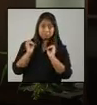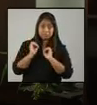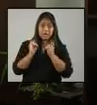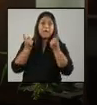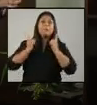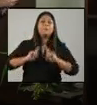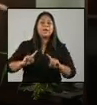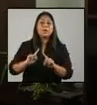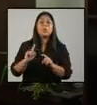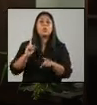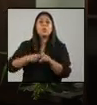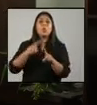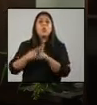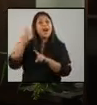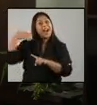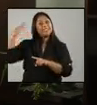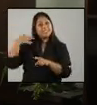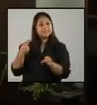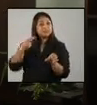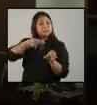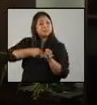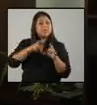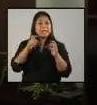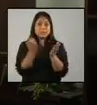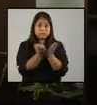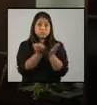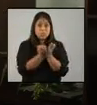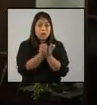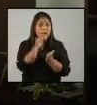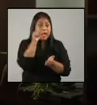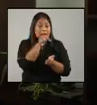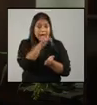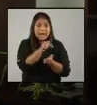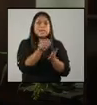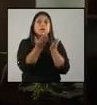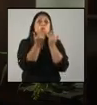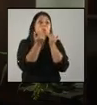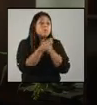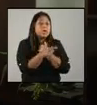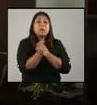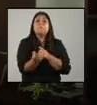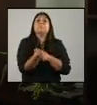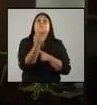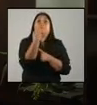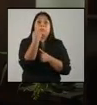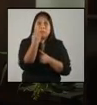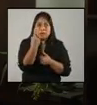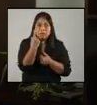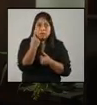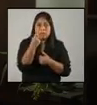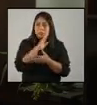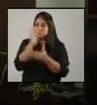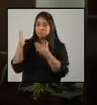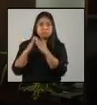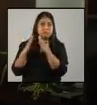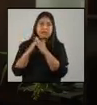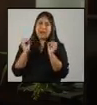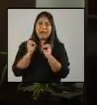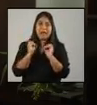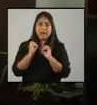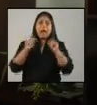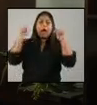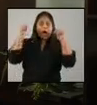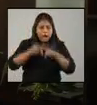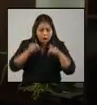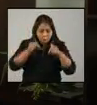única comida que antes tenían era la que les llegaba a su mesa en la escuela, y hoy les está llegando